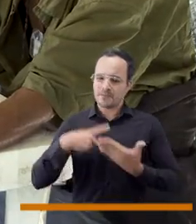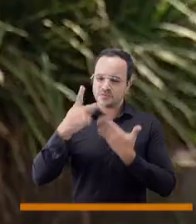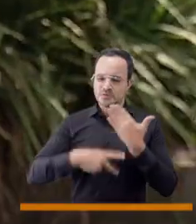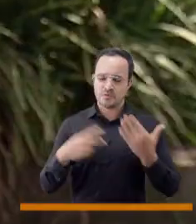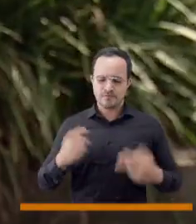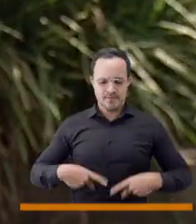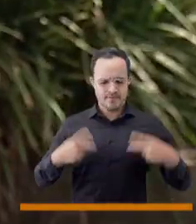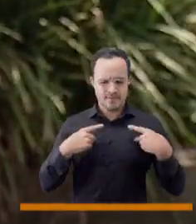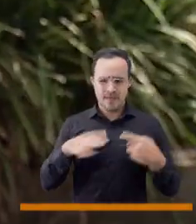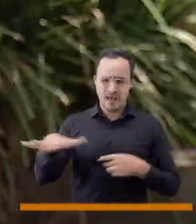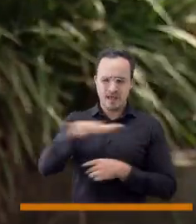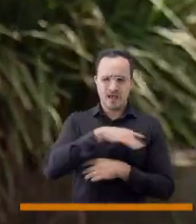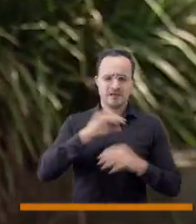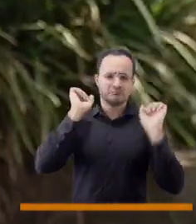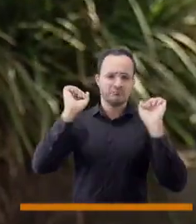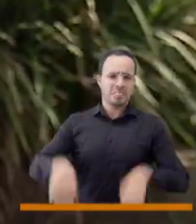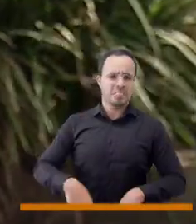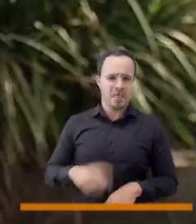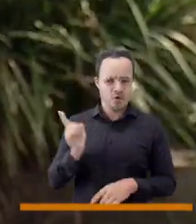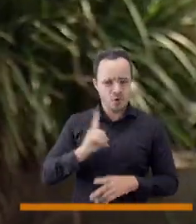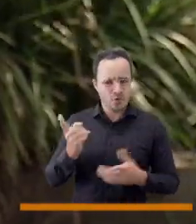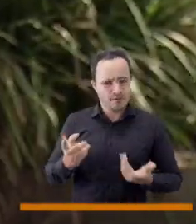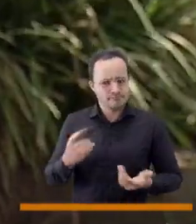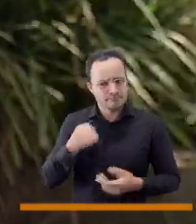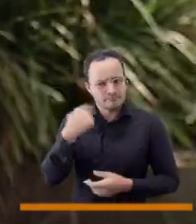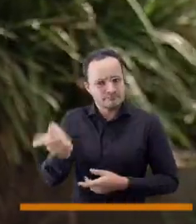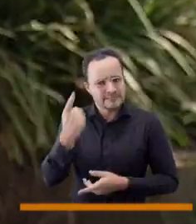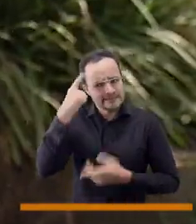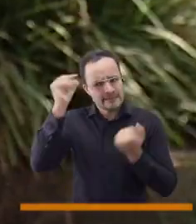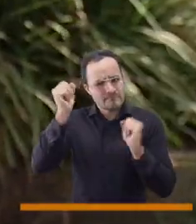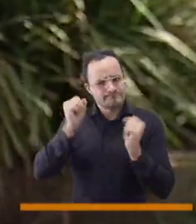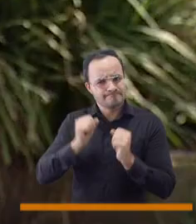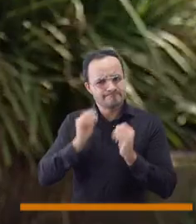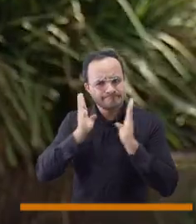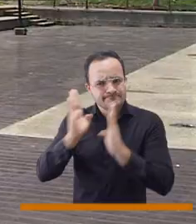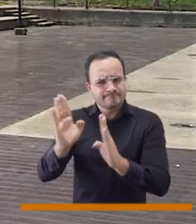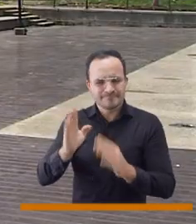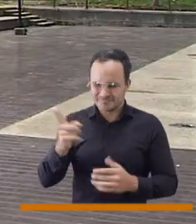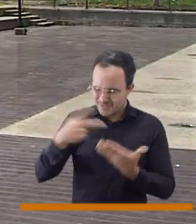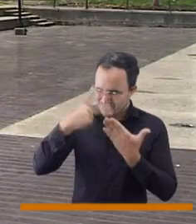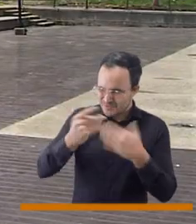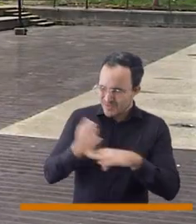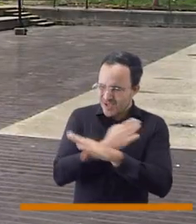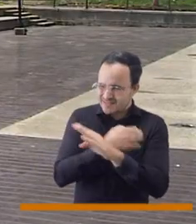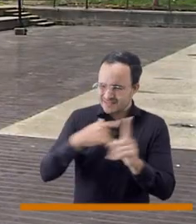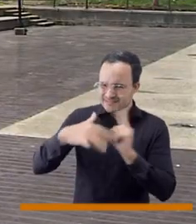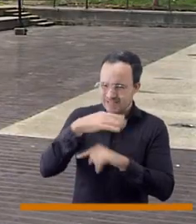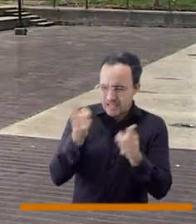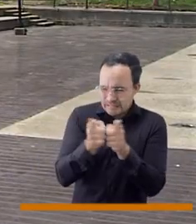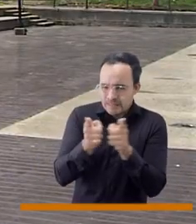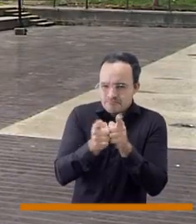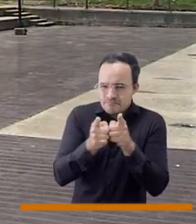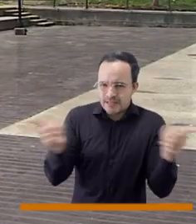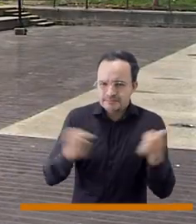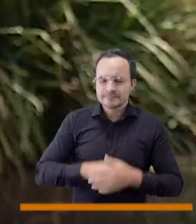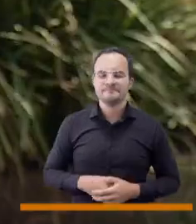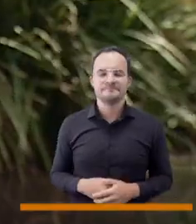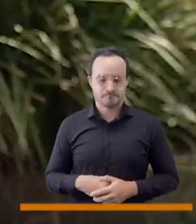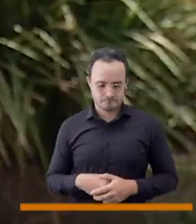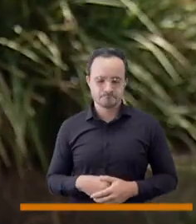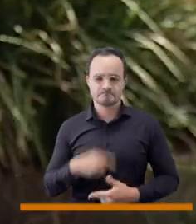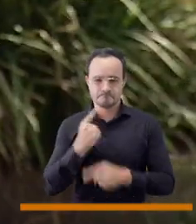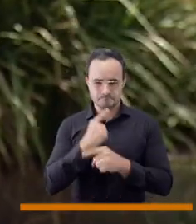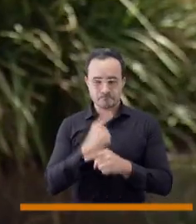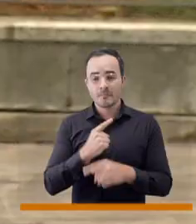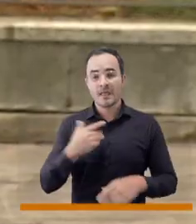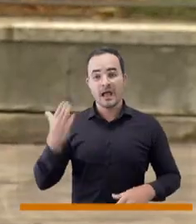me importa, una mirada holística, concejal, nos explica por favor cuál es la concepción que aborda esta idea que ya